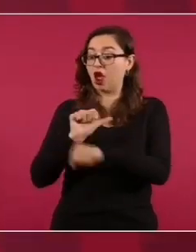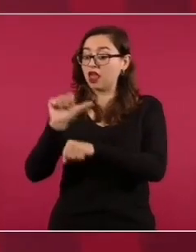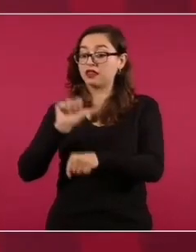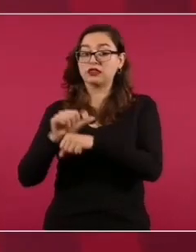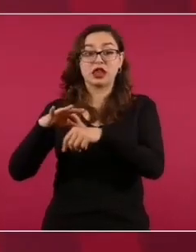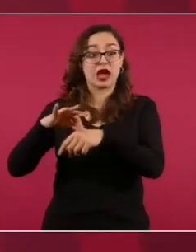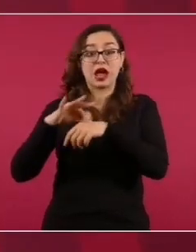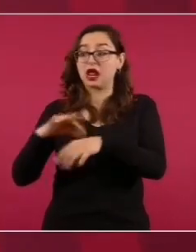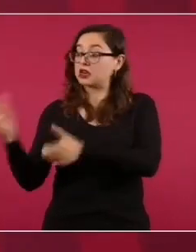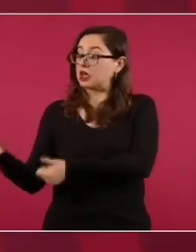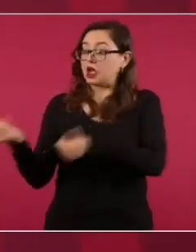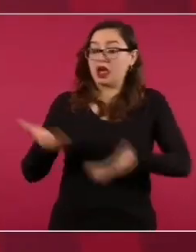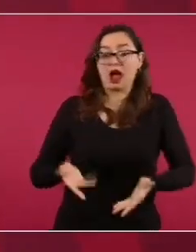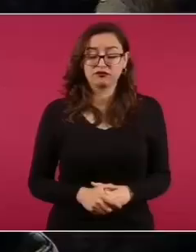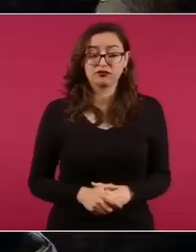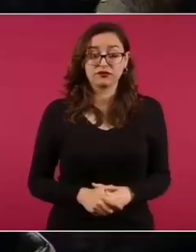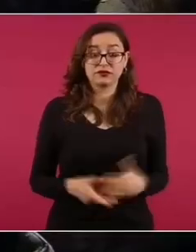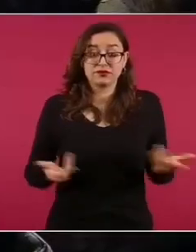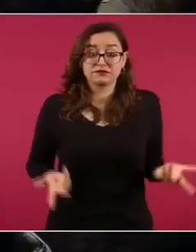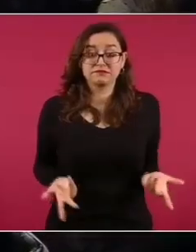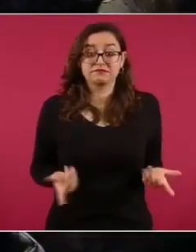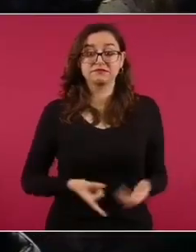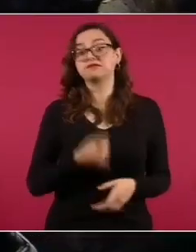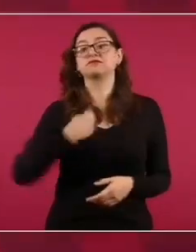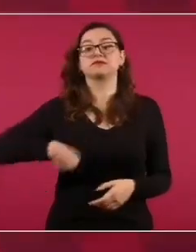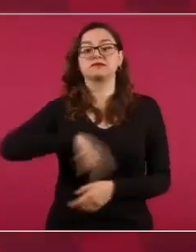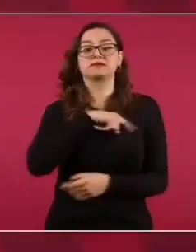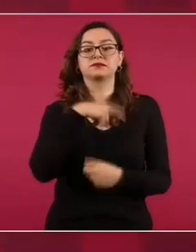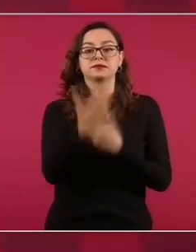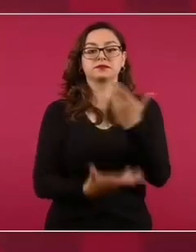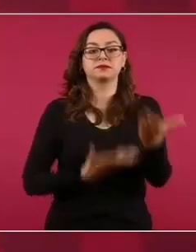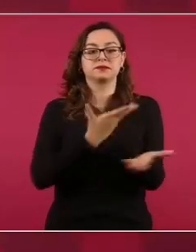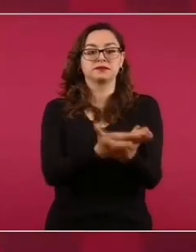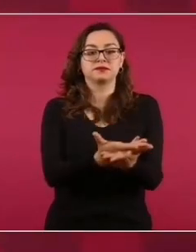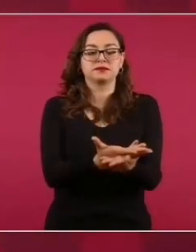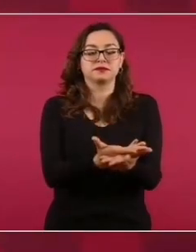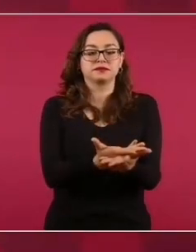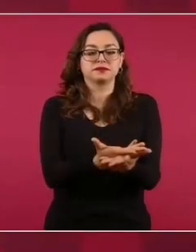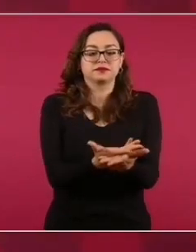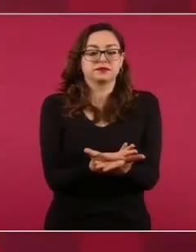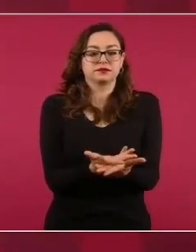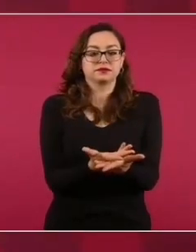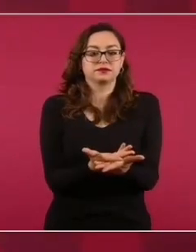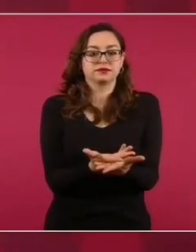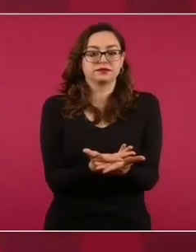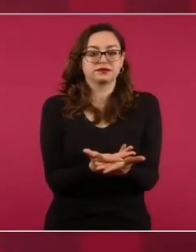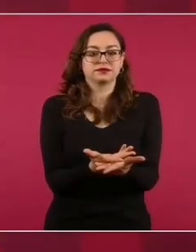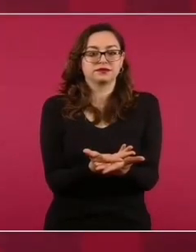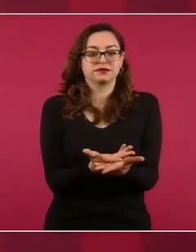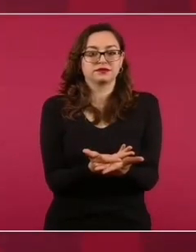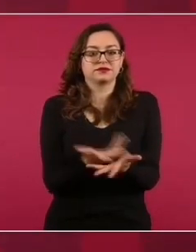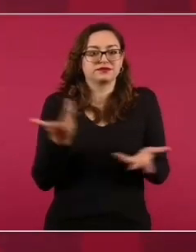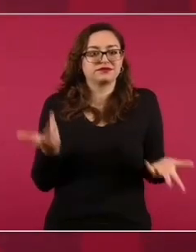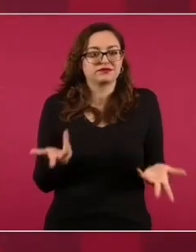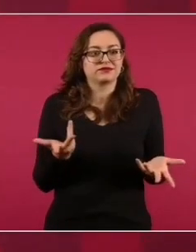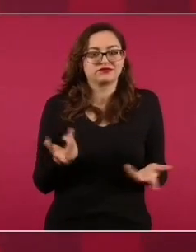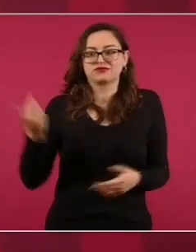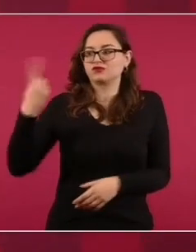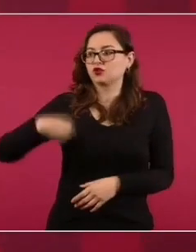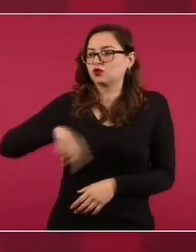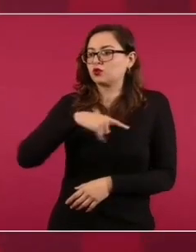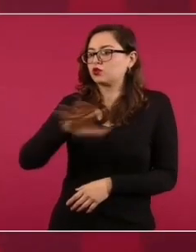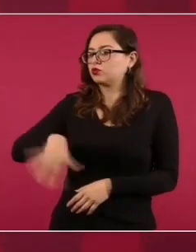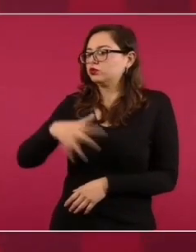Y si entra a Estados Unidos. Lo estamos planteando es si conseguimos la carne más